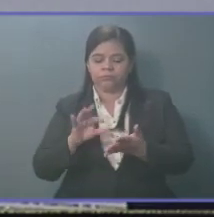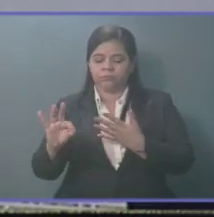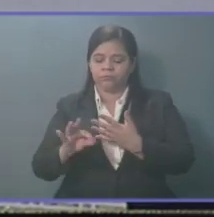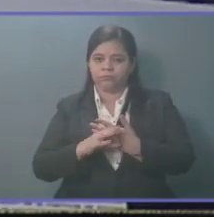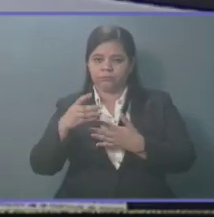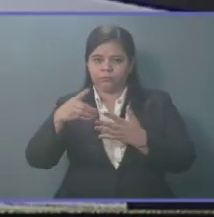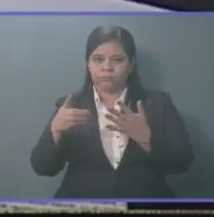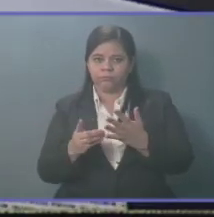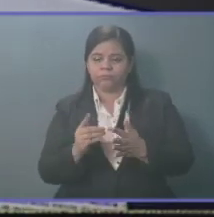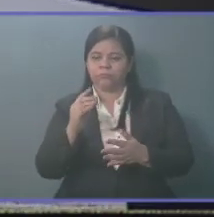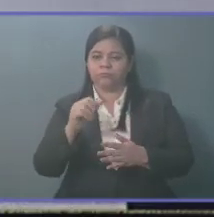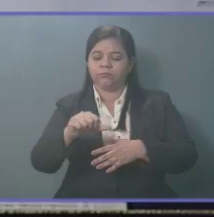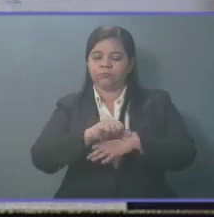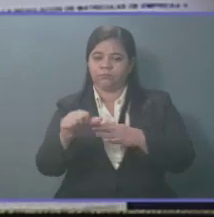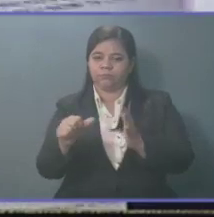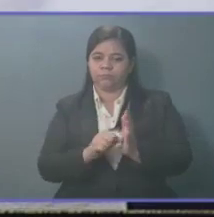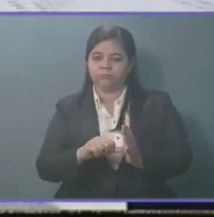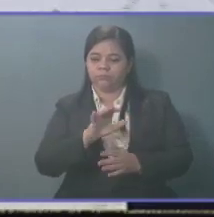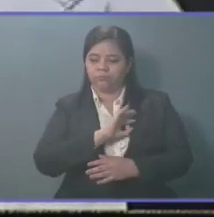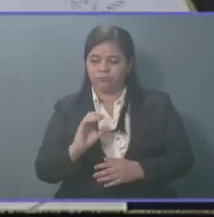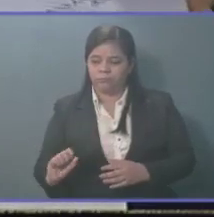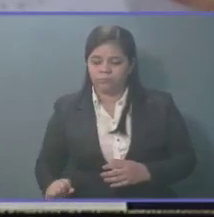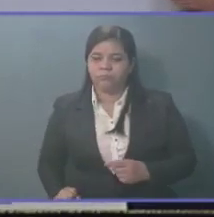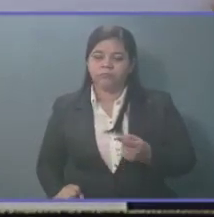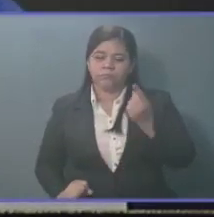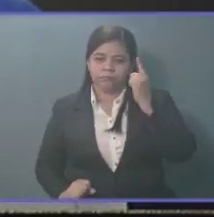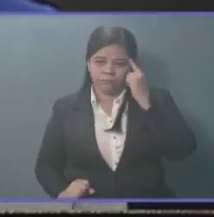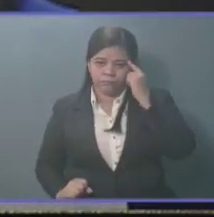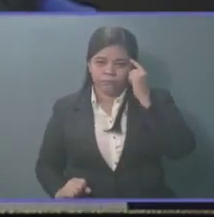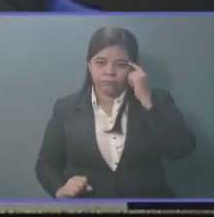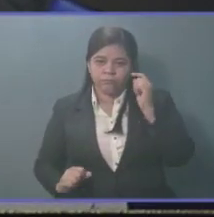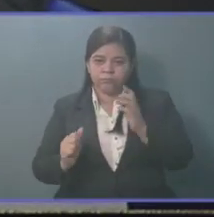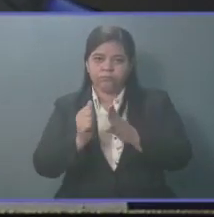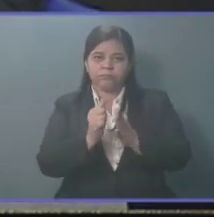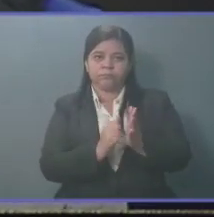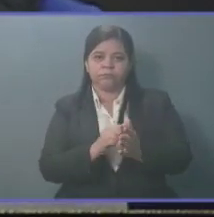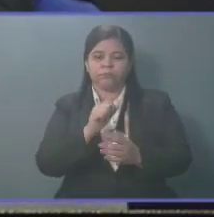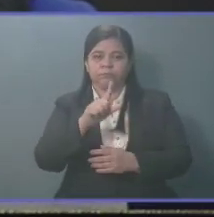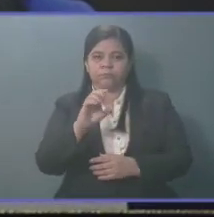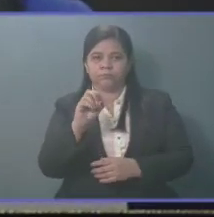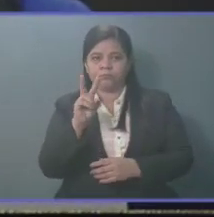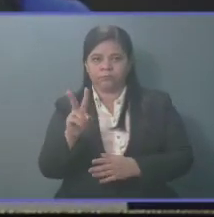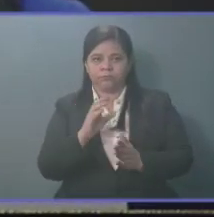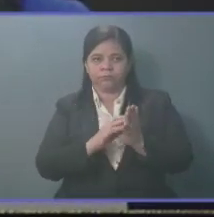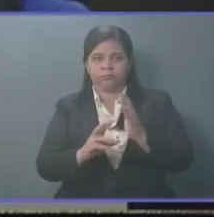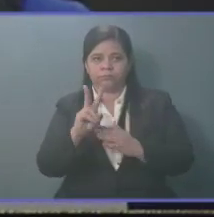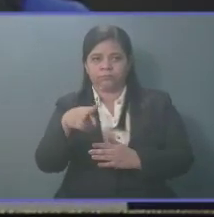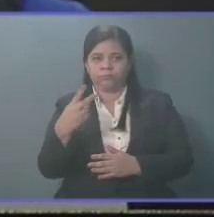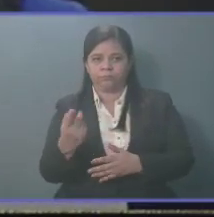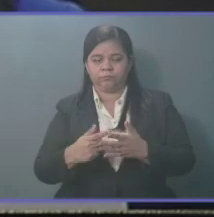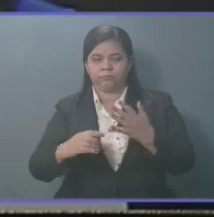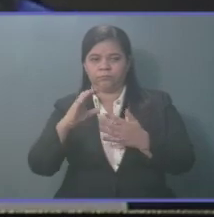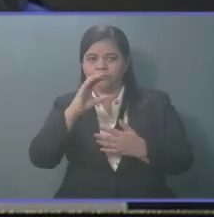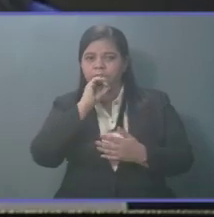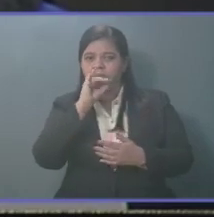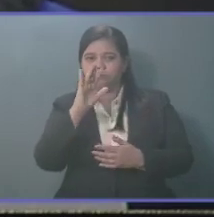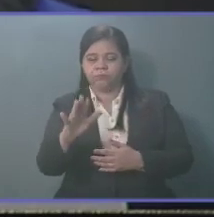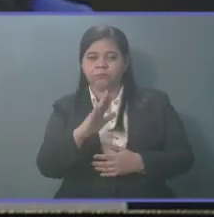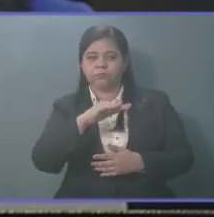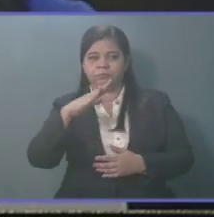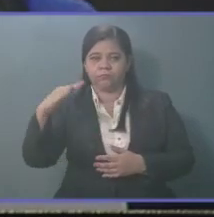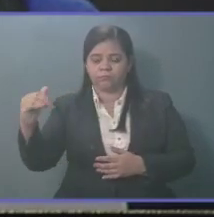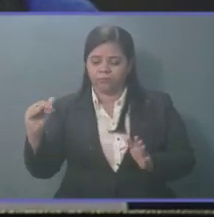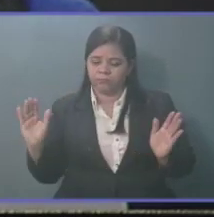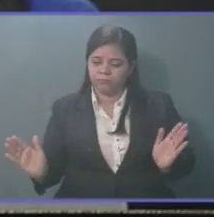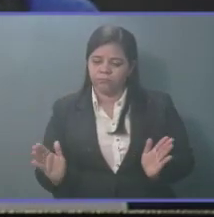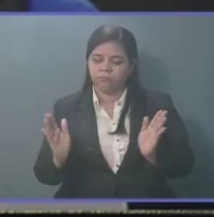de la Asamblea Legislativa de la República de El Salvador, considerando que el artículo 102, inciso segundo de la Constitución, establece que el Estado fomentará